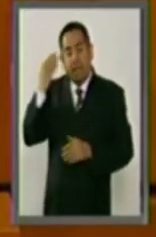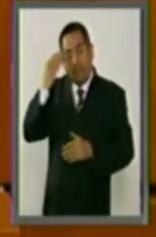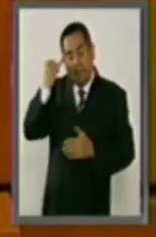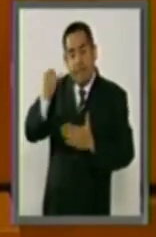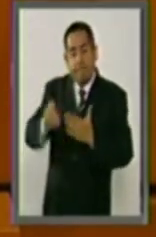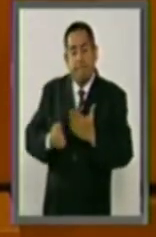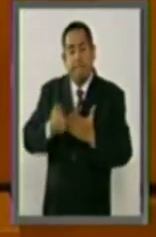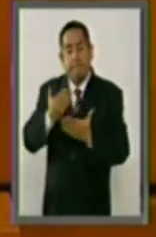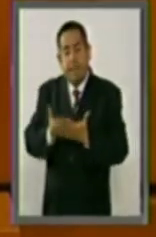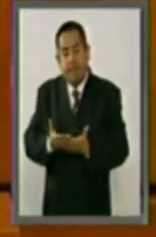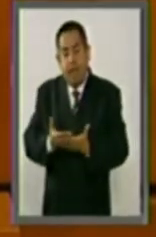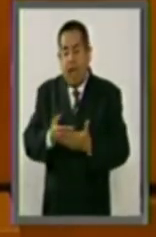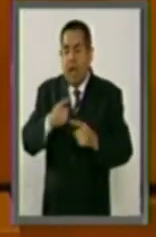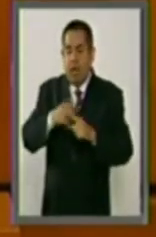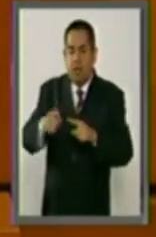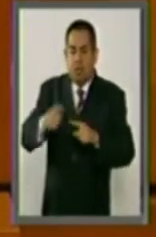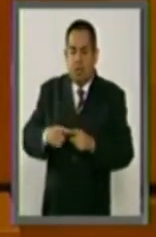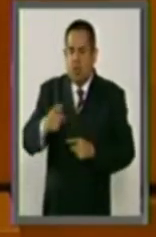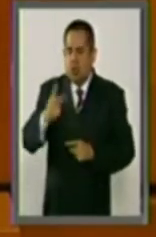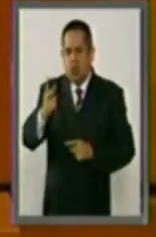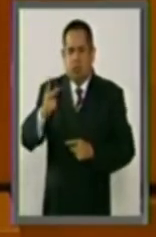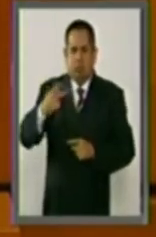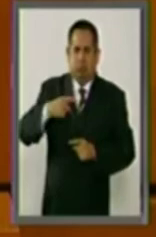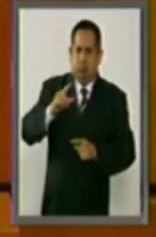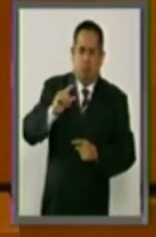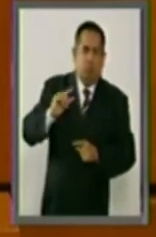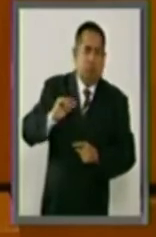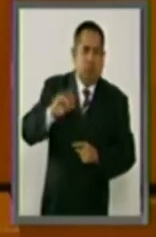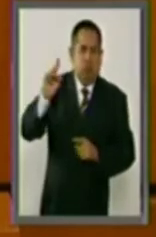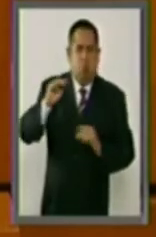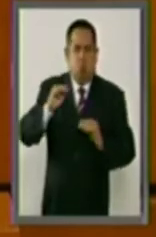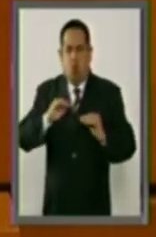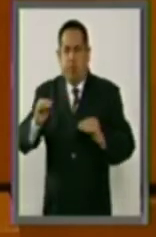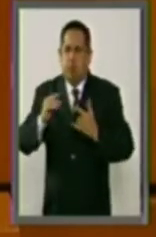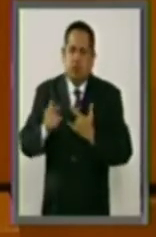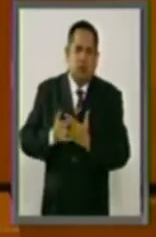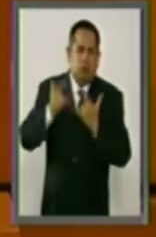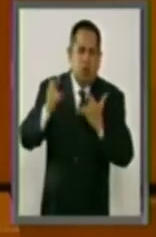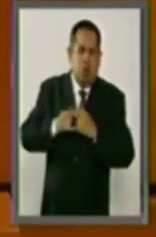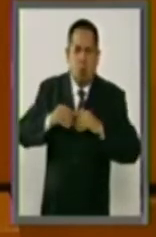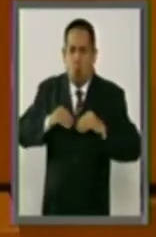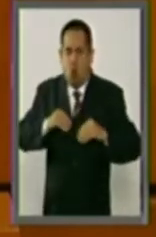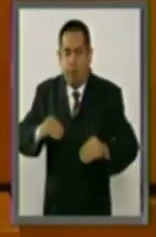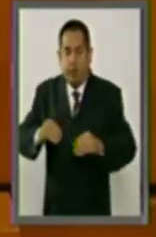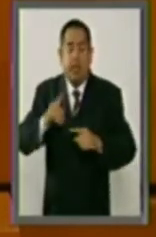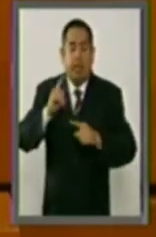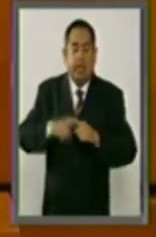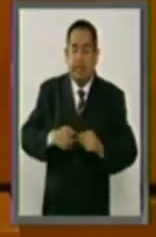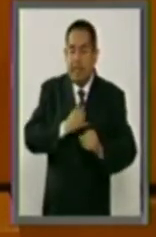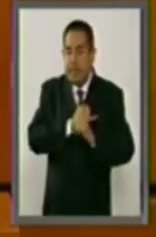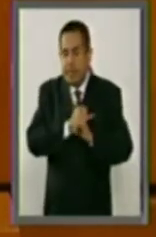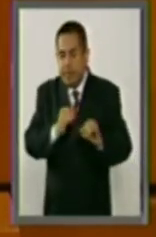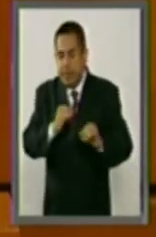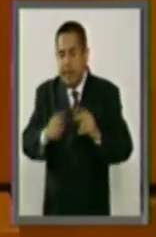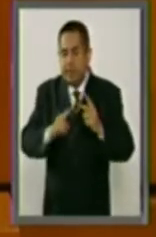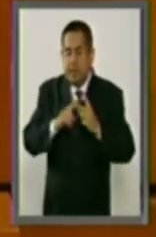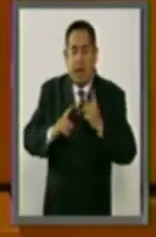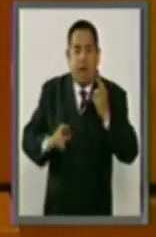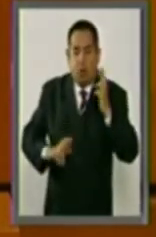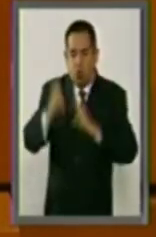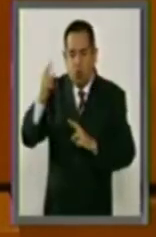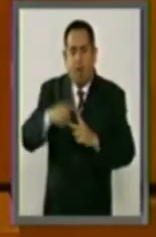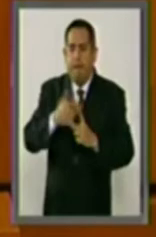de los dos más grandes movimientos de nuestro pueblo, la independencia y la